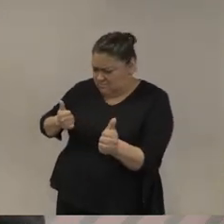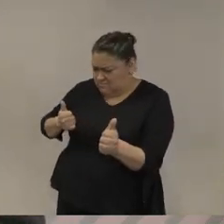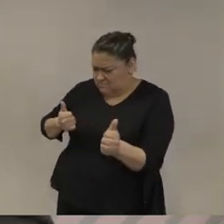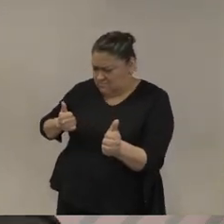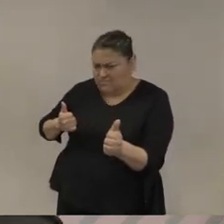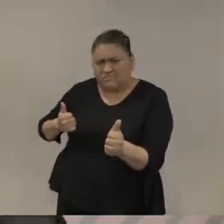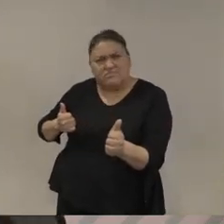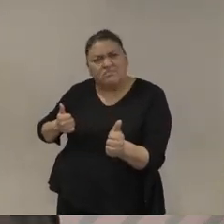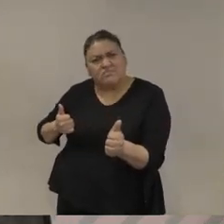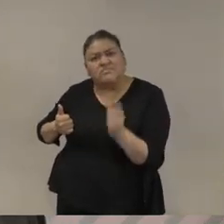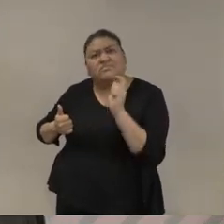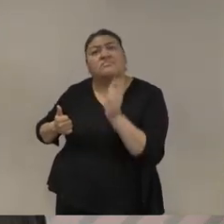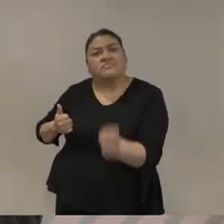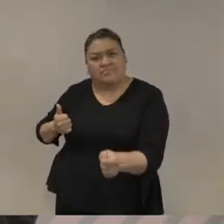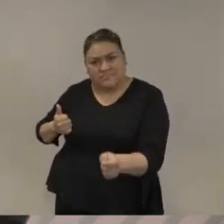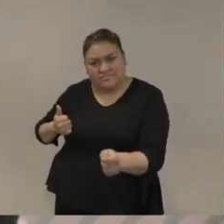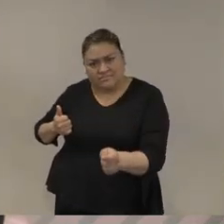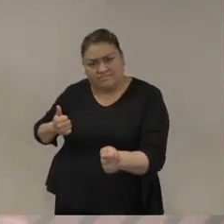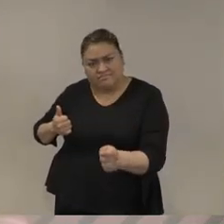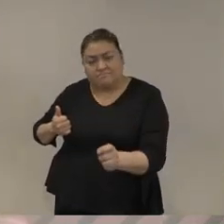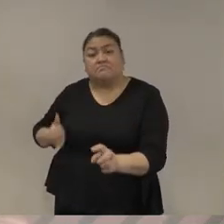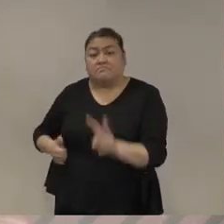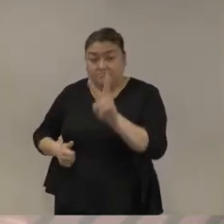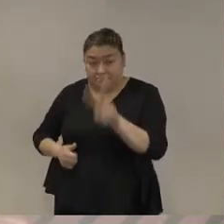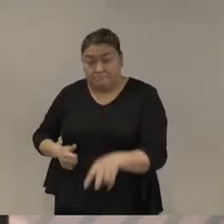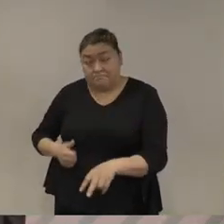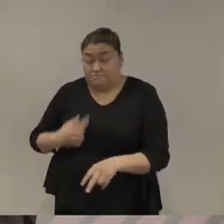nos está ganando